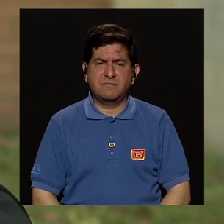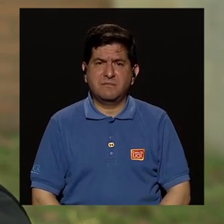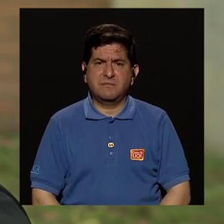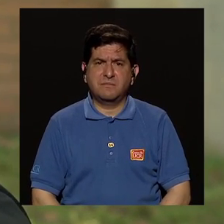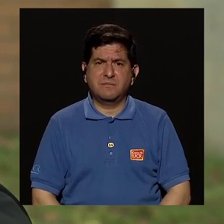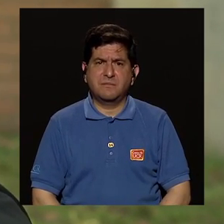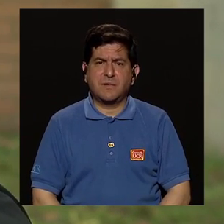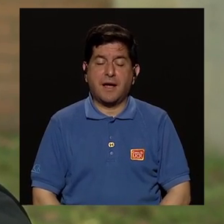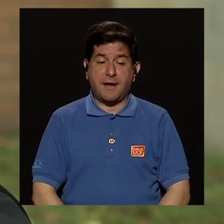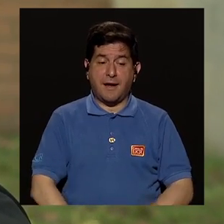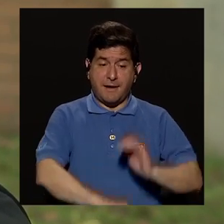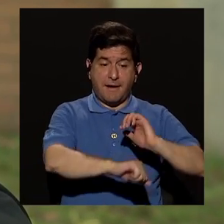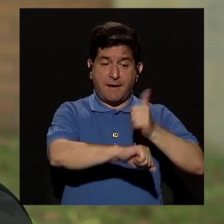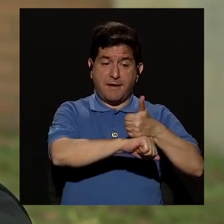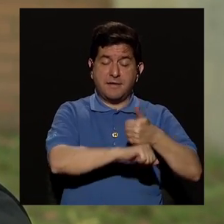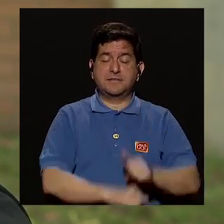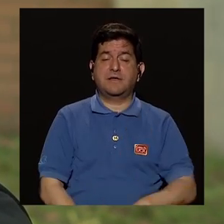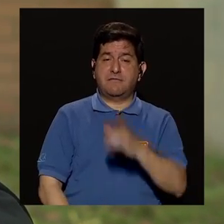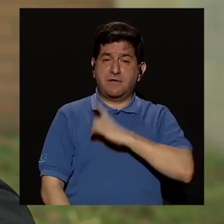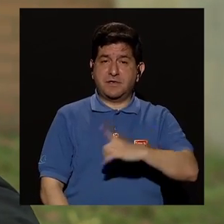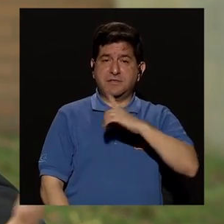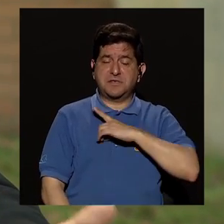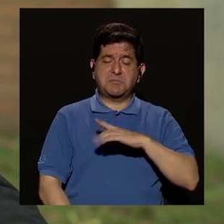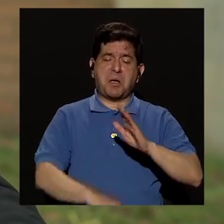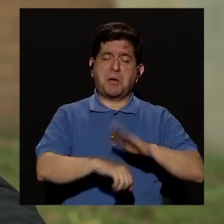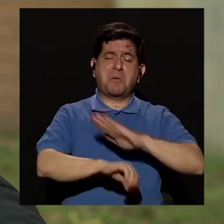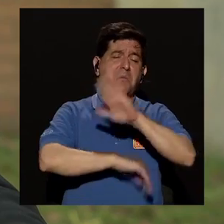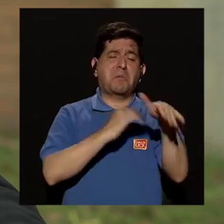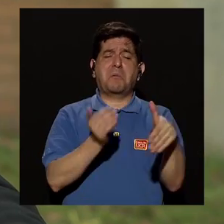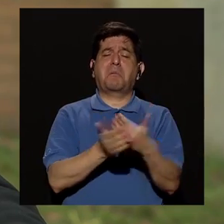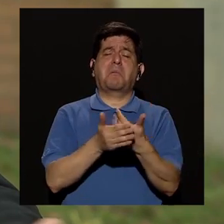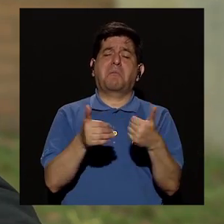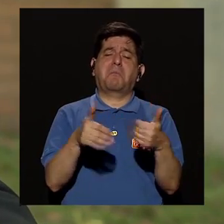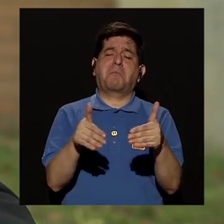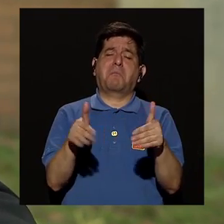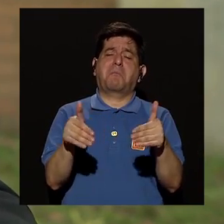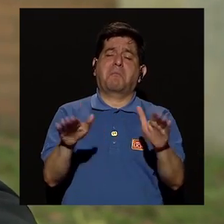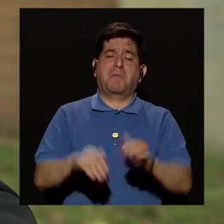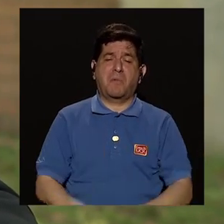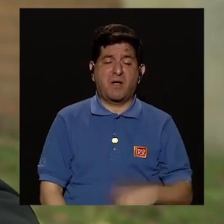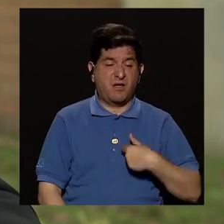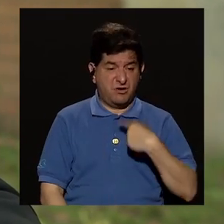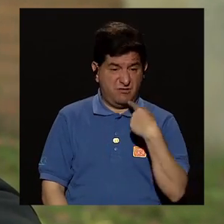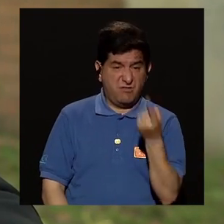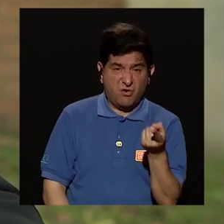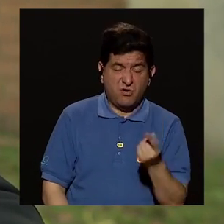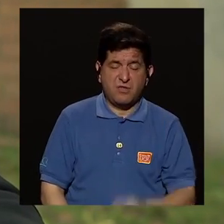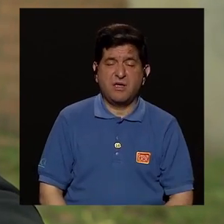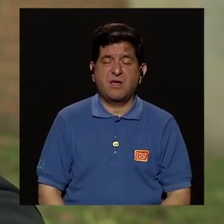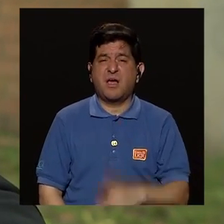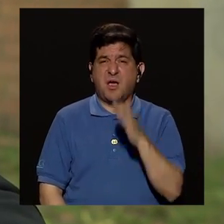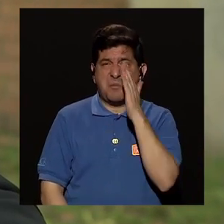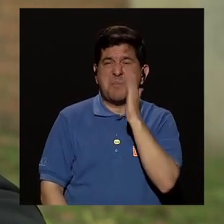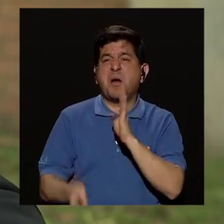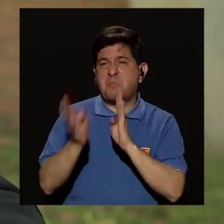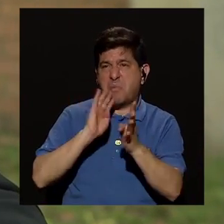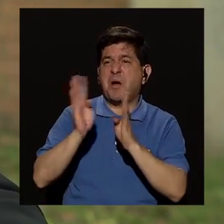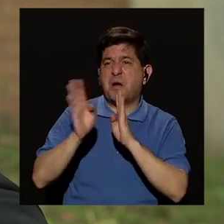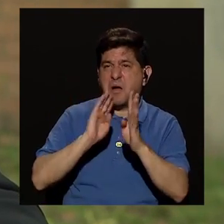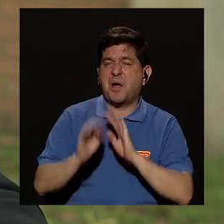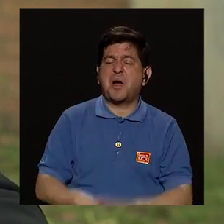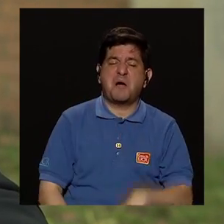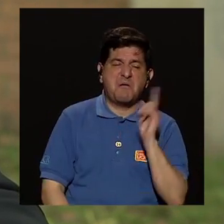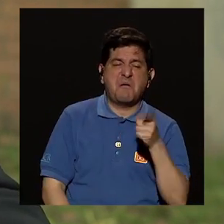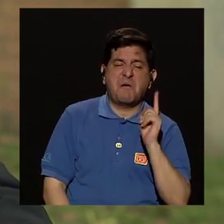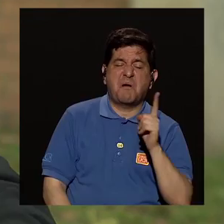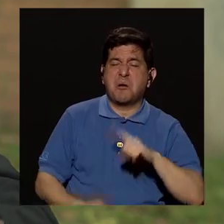establecemos un estilo de disciplina muy permisivo. Entonces, yo dije, mi mamá, yo sé que habla, dice,